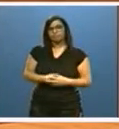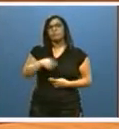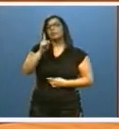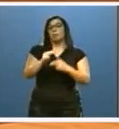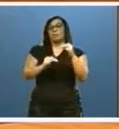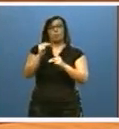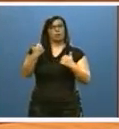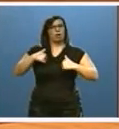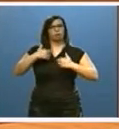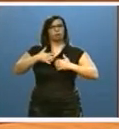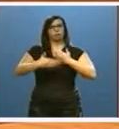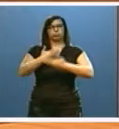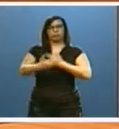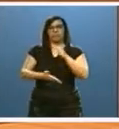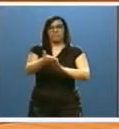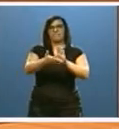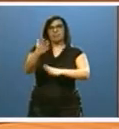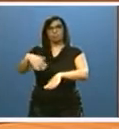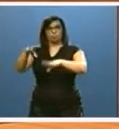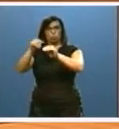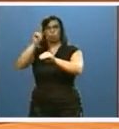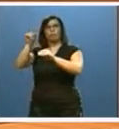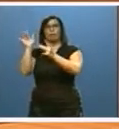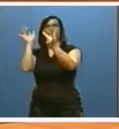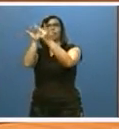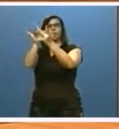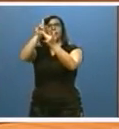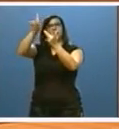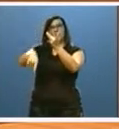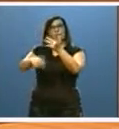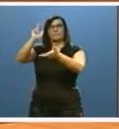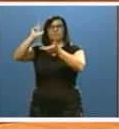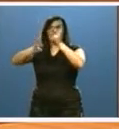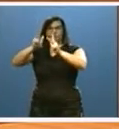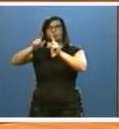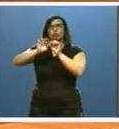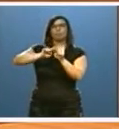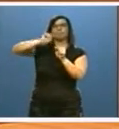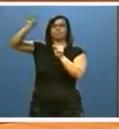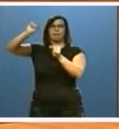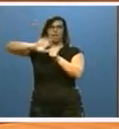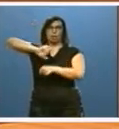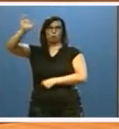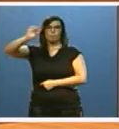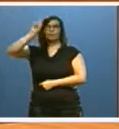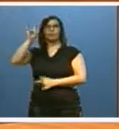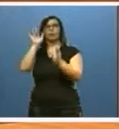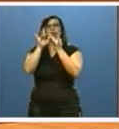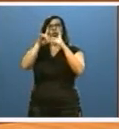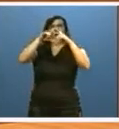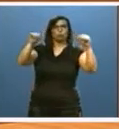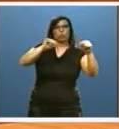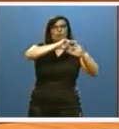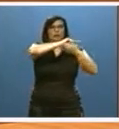marcha para la llegada del AVE a Burgos y su futura conexión con la Y vasca y con Europa, así como para las conexiones con Asturias y Galicia,